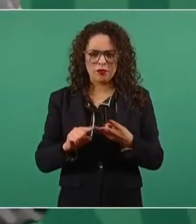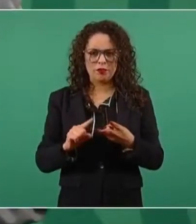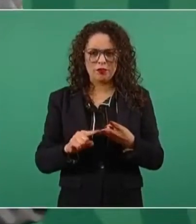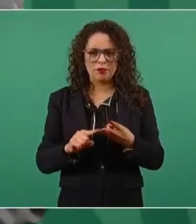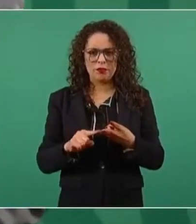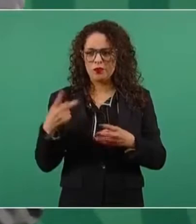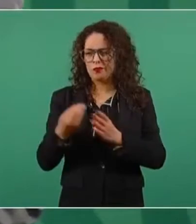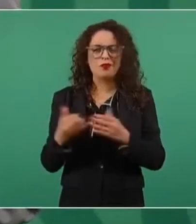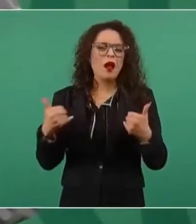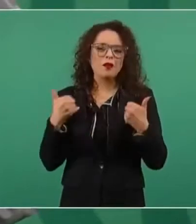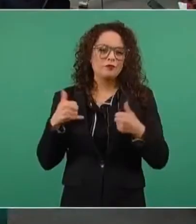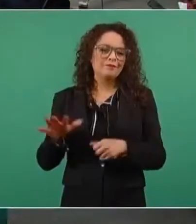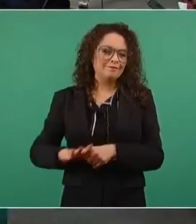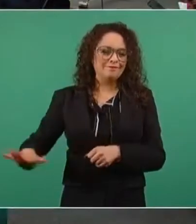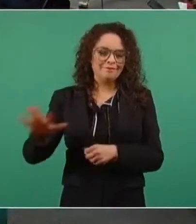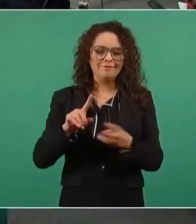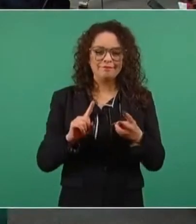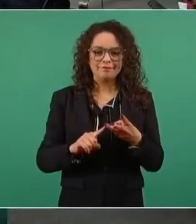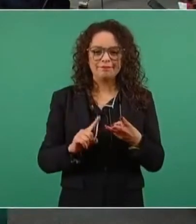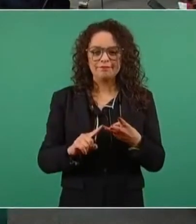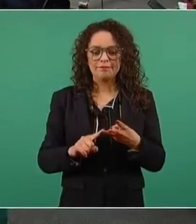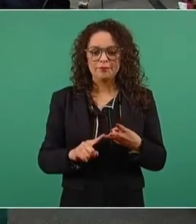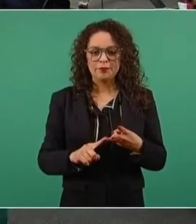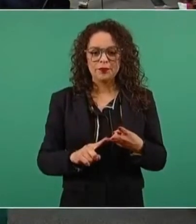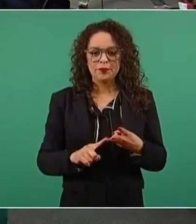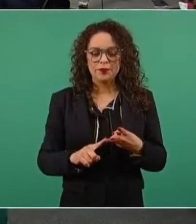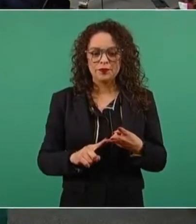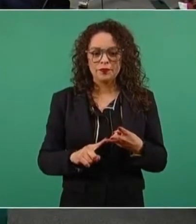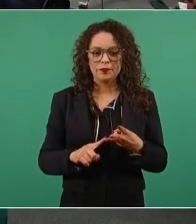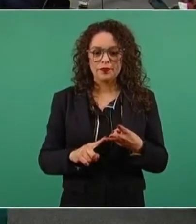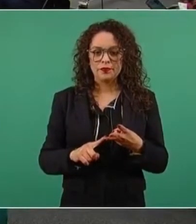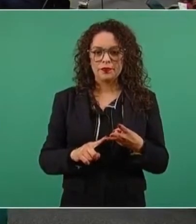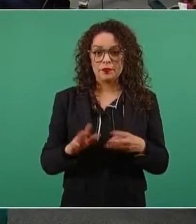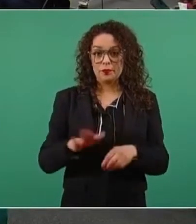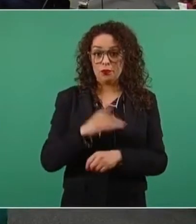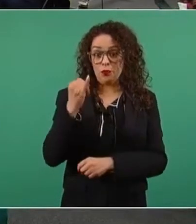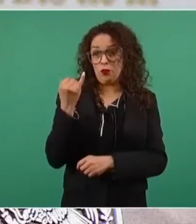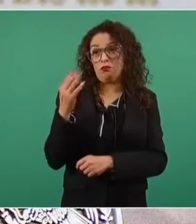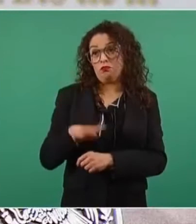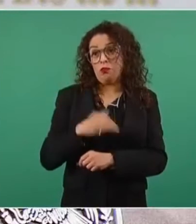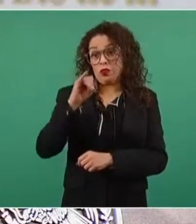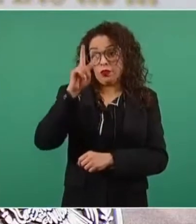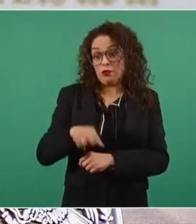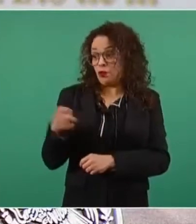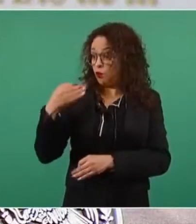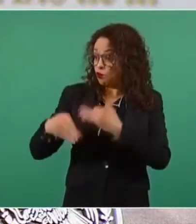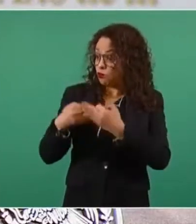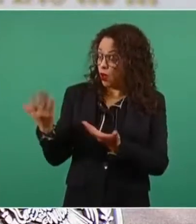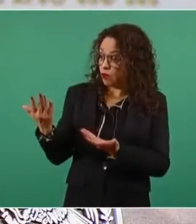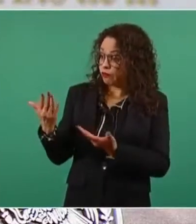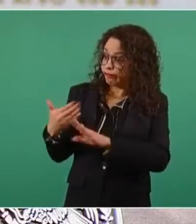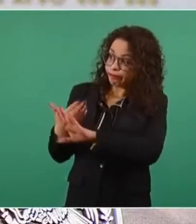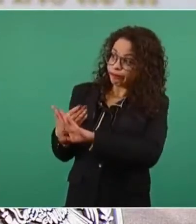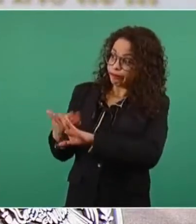porque casi todos en contra los escritores jóvenes